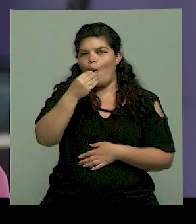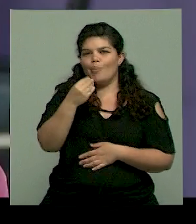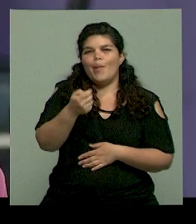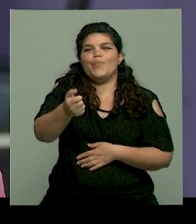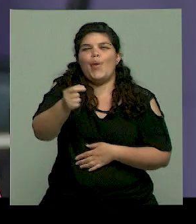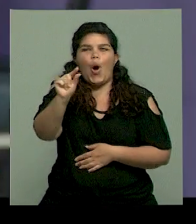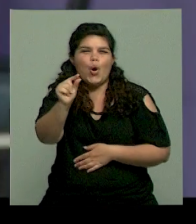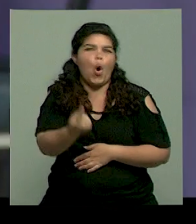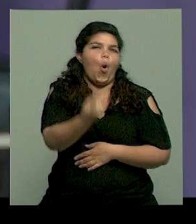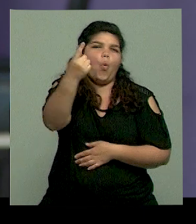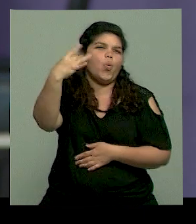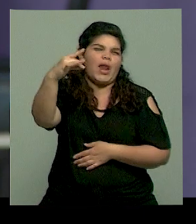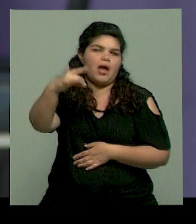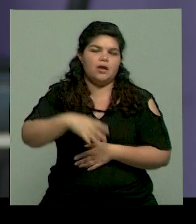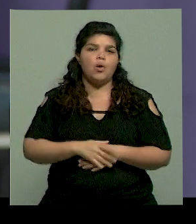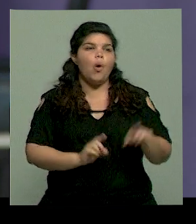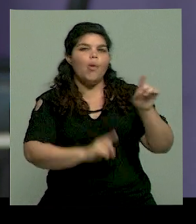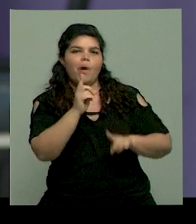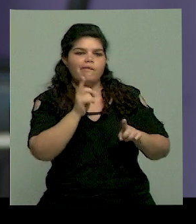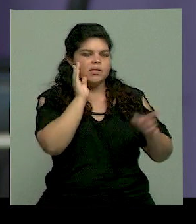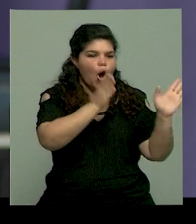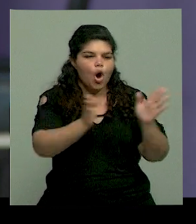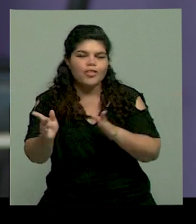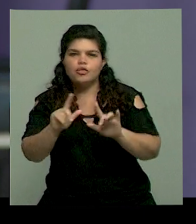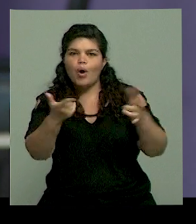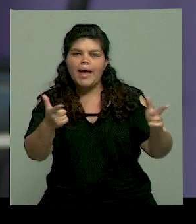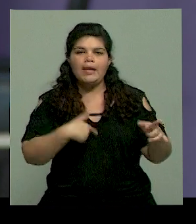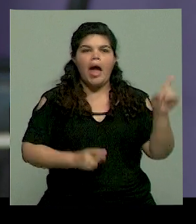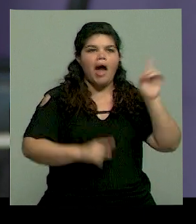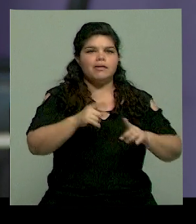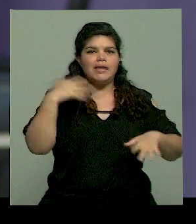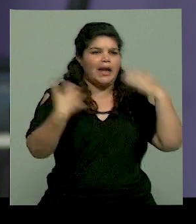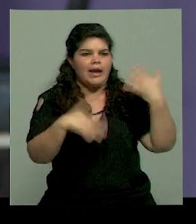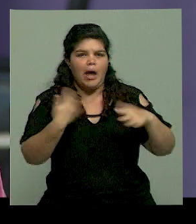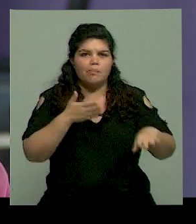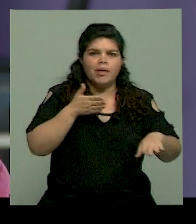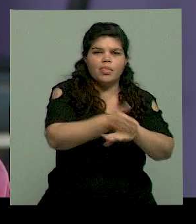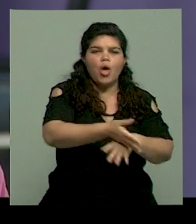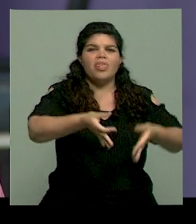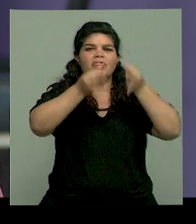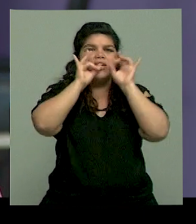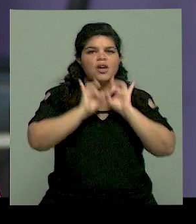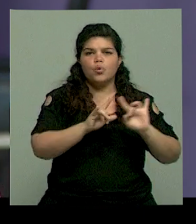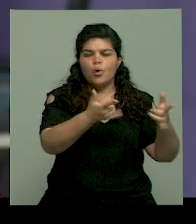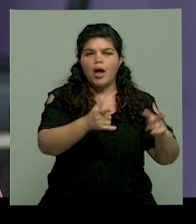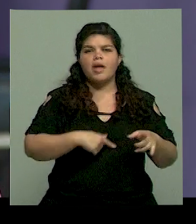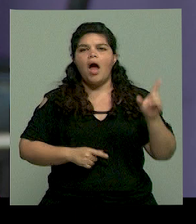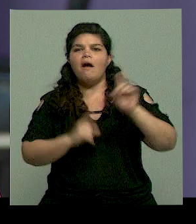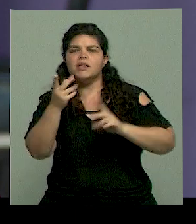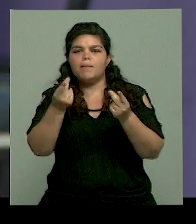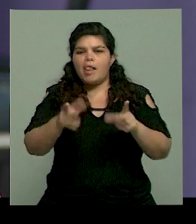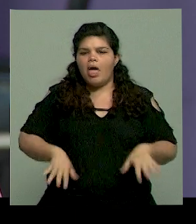de desorganización se levantan tarde y para llegar a cursar no desayunan y se olvidaron de traer la merienda y no tienen plata para comprar. Entonces